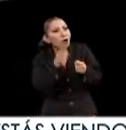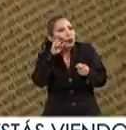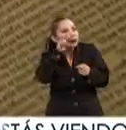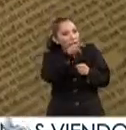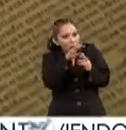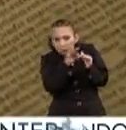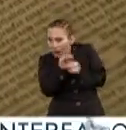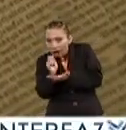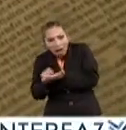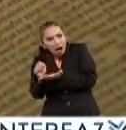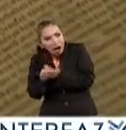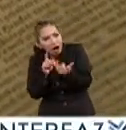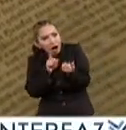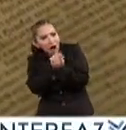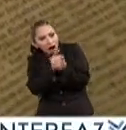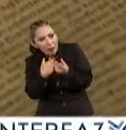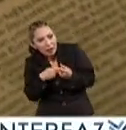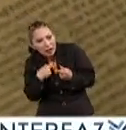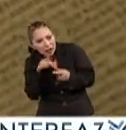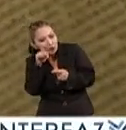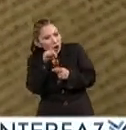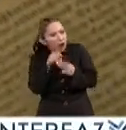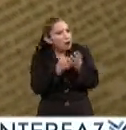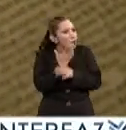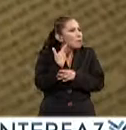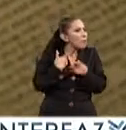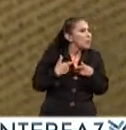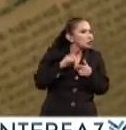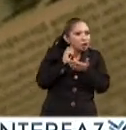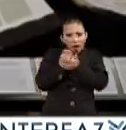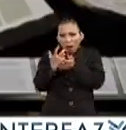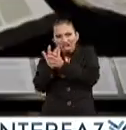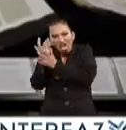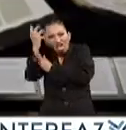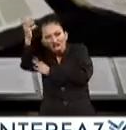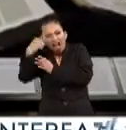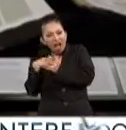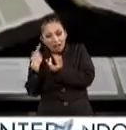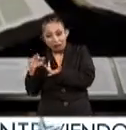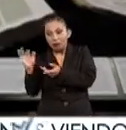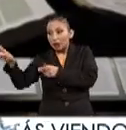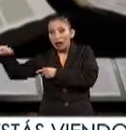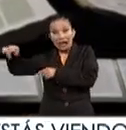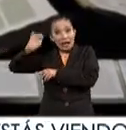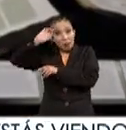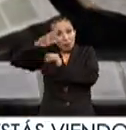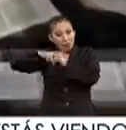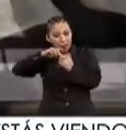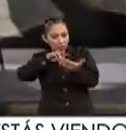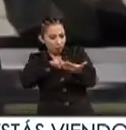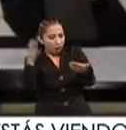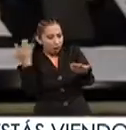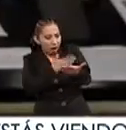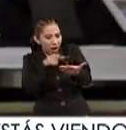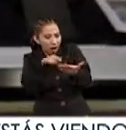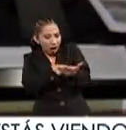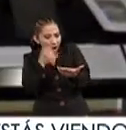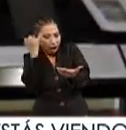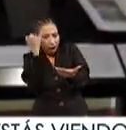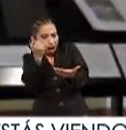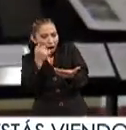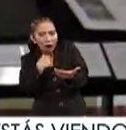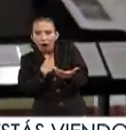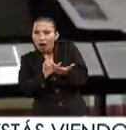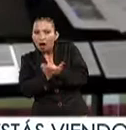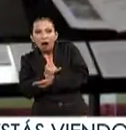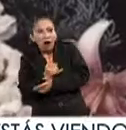de describir sus encuentros con la gente del Nuevo Mundo, de manera que sus lectores se adoptaron a sí mismos como la